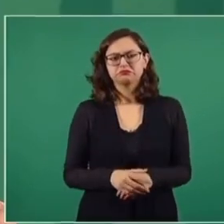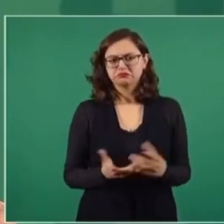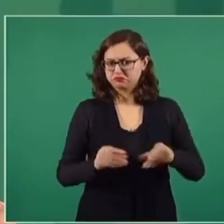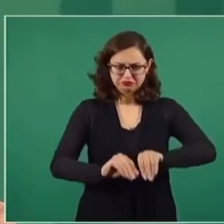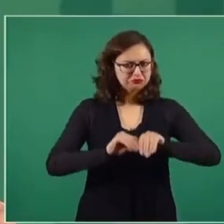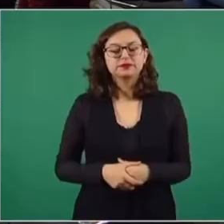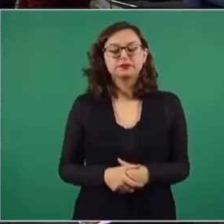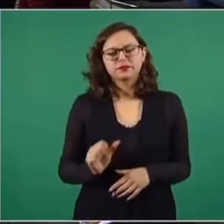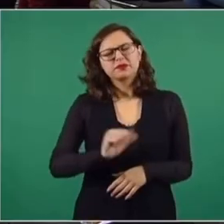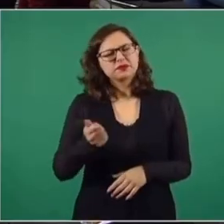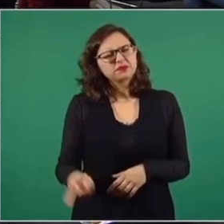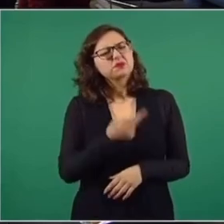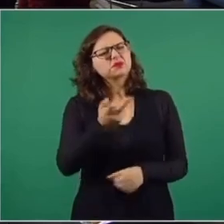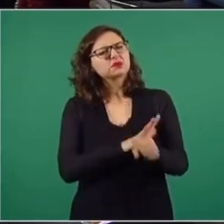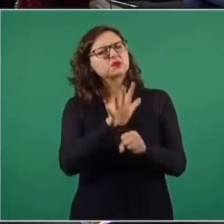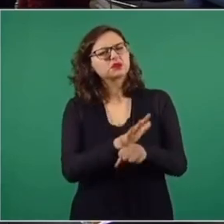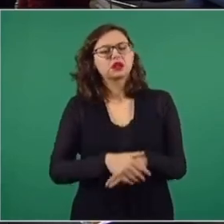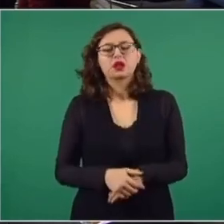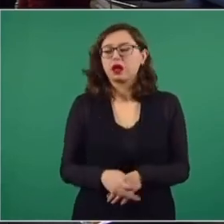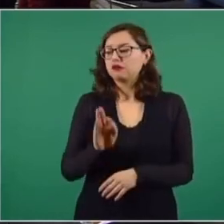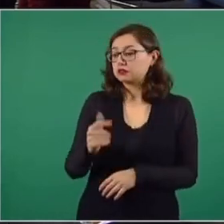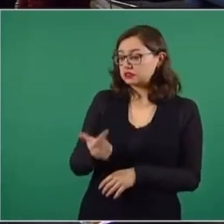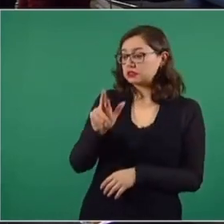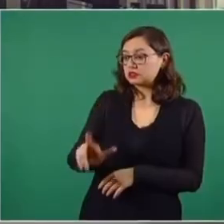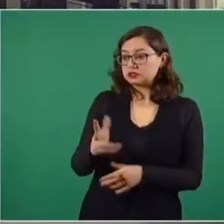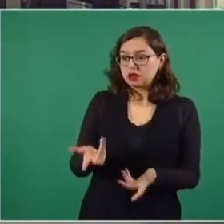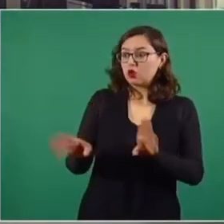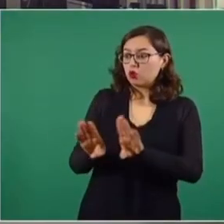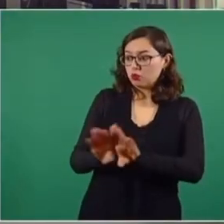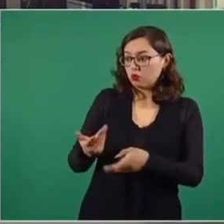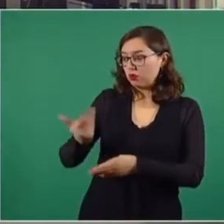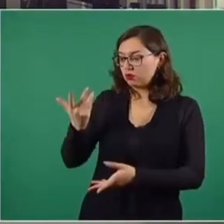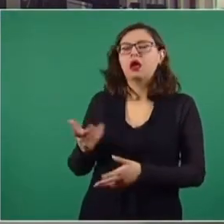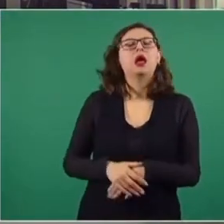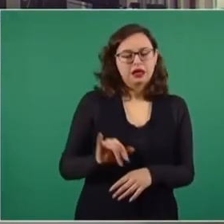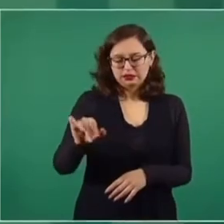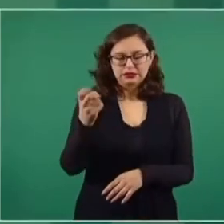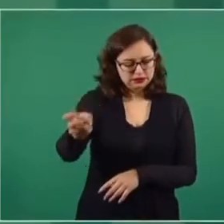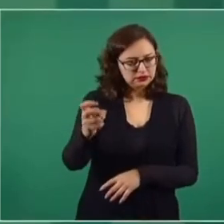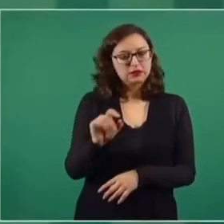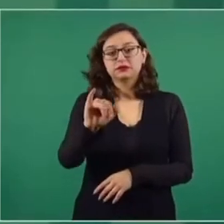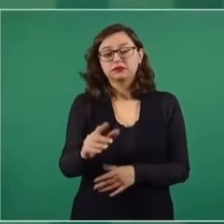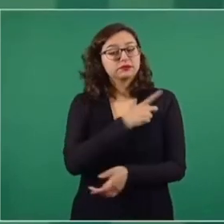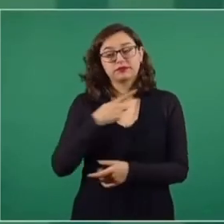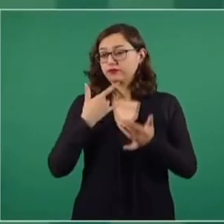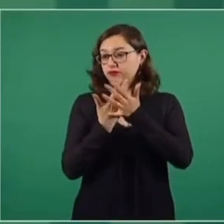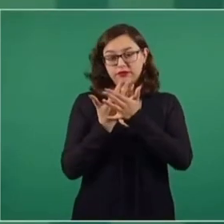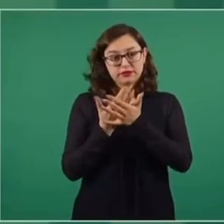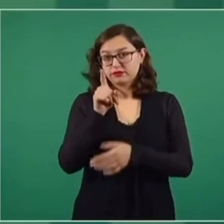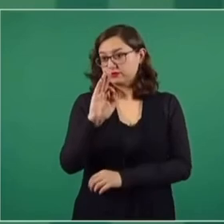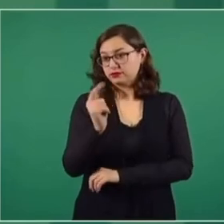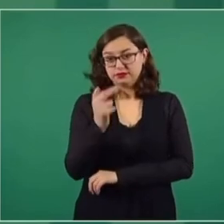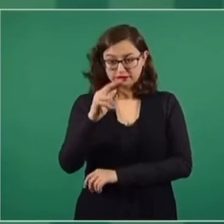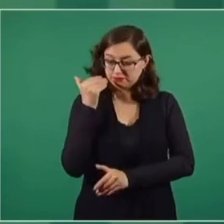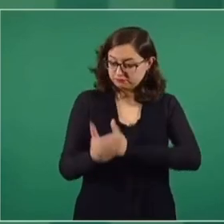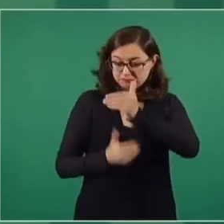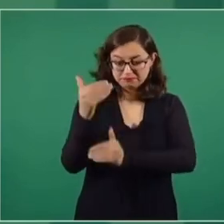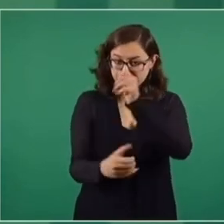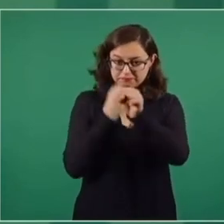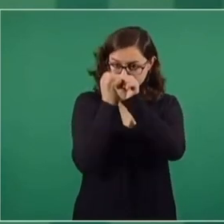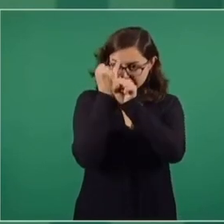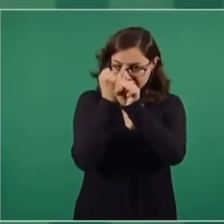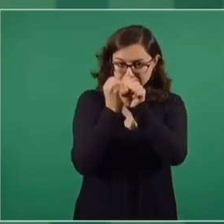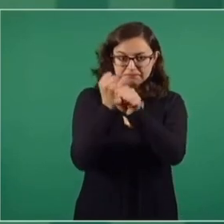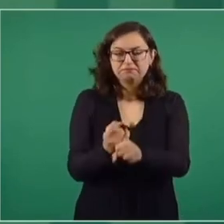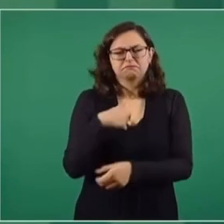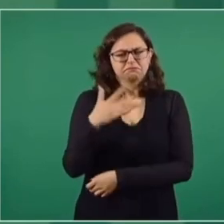transparentarlo por completo. En el caso de la Fiscalía actual, ¿quién va a vigilar a los que vigilaran en su momento? Pues hay que esperar a que termine la investigación, la Fiscalía. Yo estoy seguro que